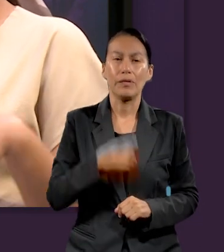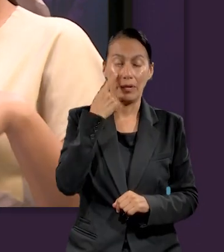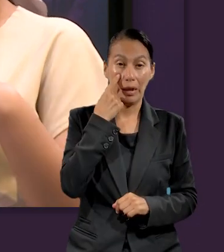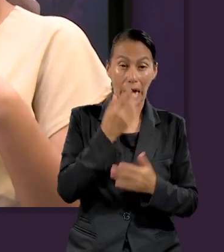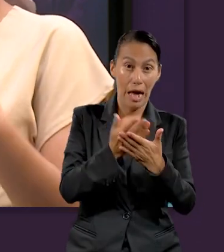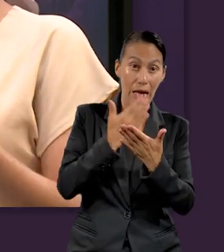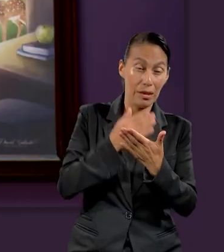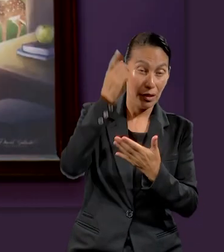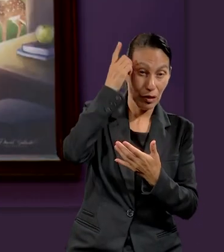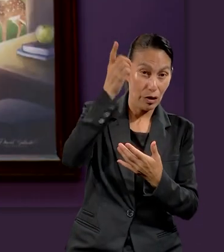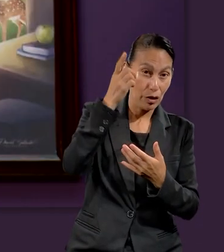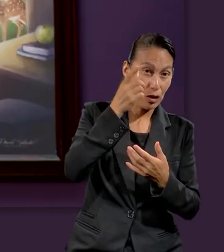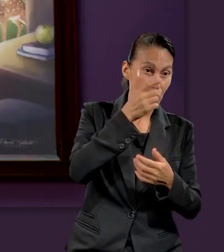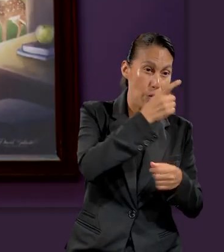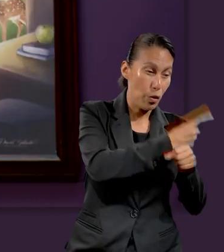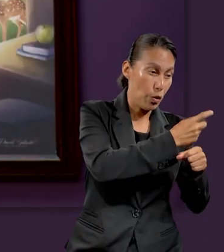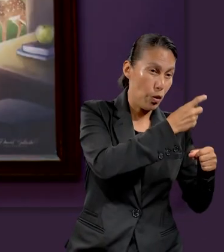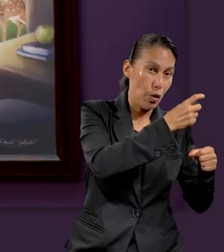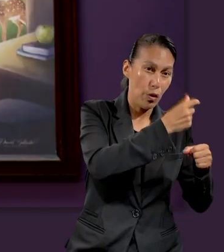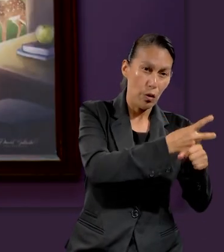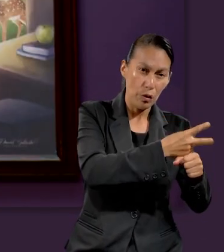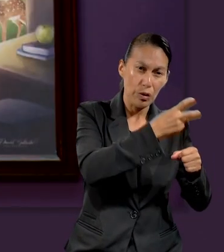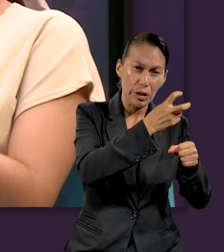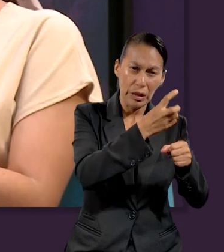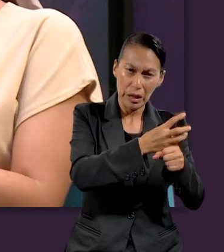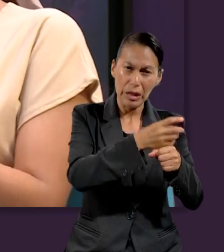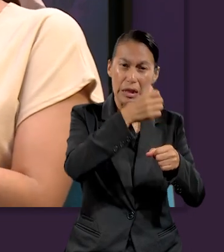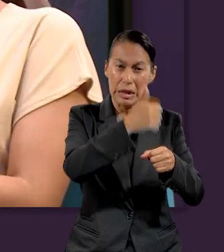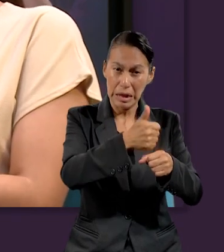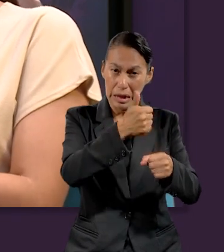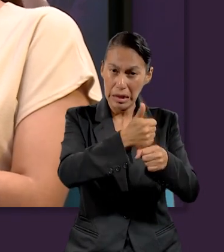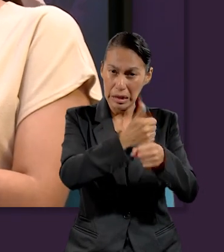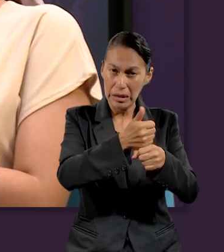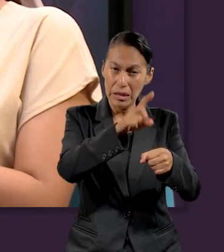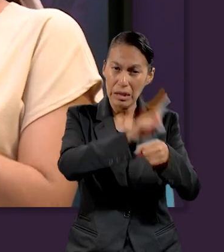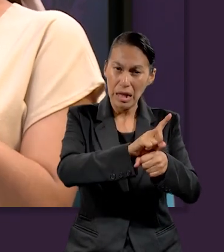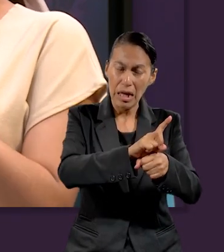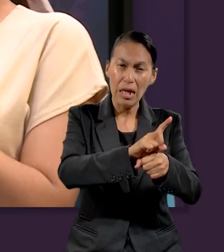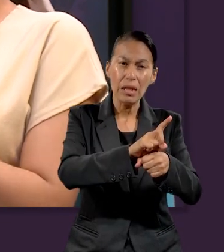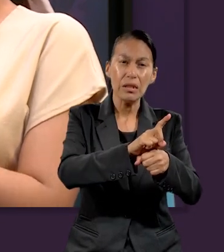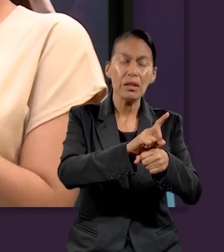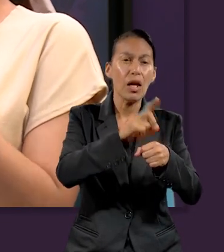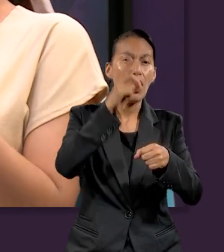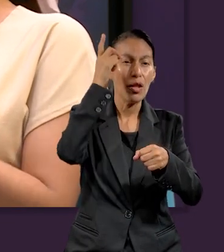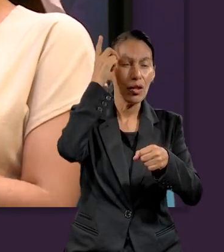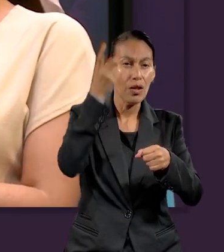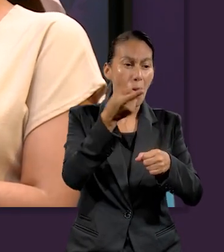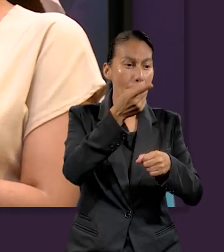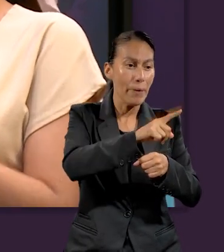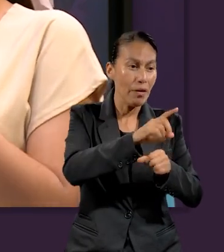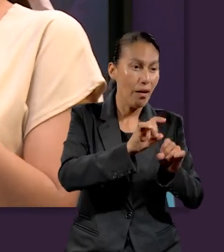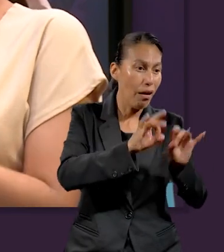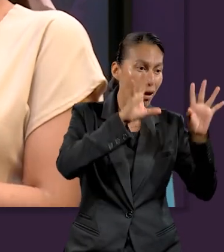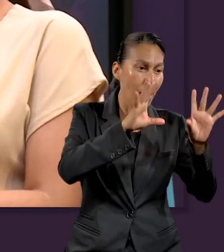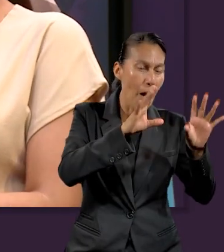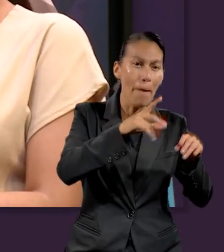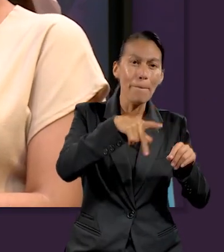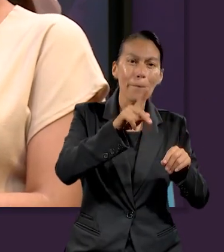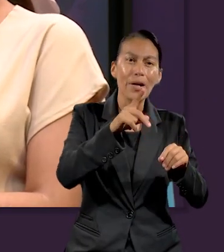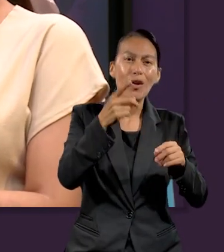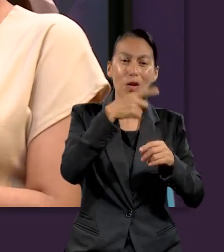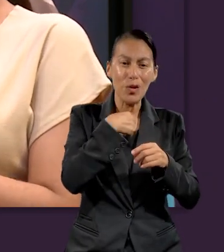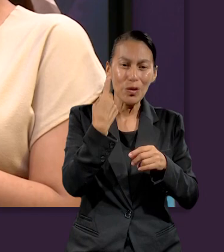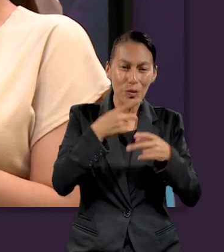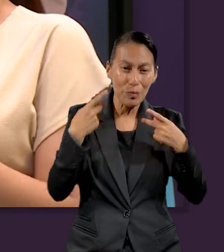Dios creó todos los demás días, me dice de que Dios mandó y fue hecho. Pero cuando Dios creó a la humanidad, Él nos formó con sus